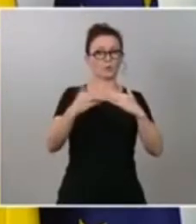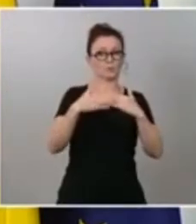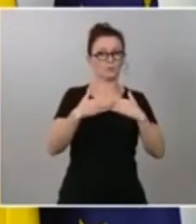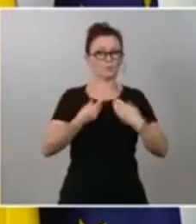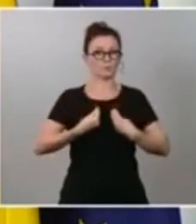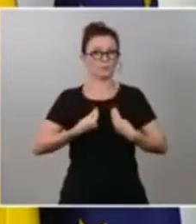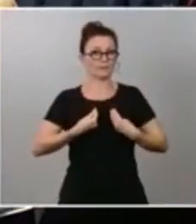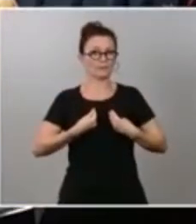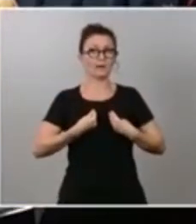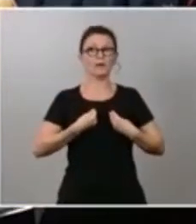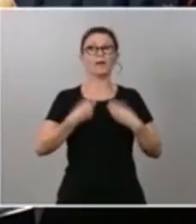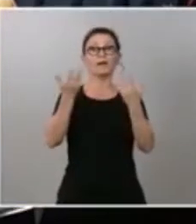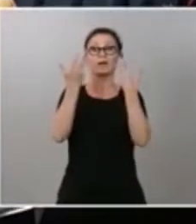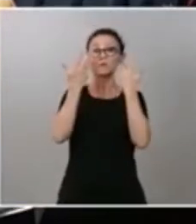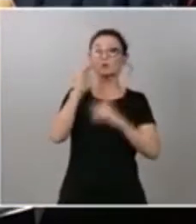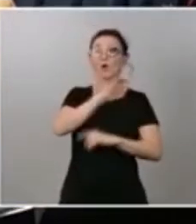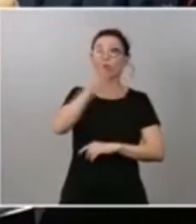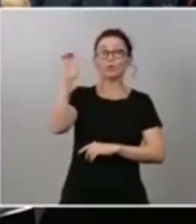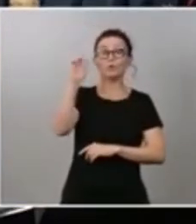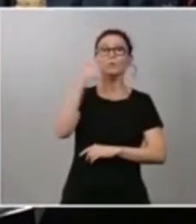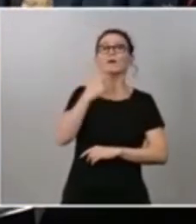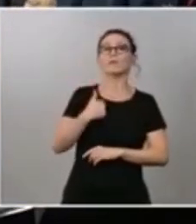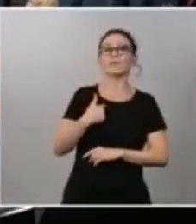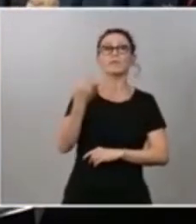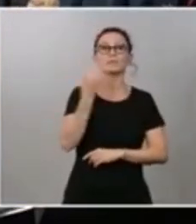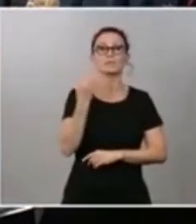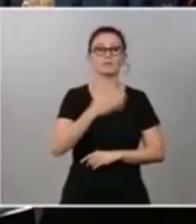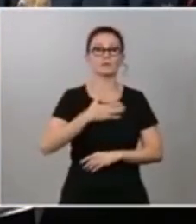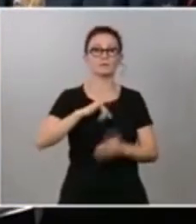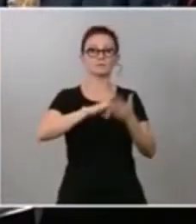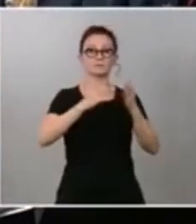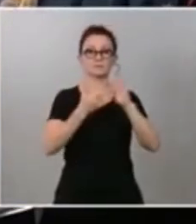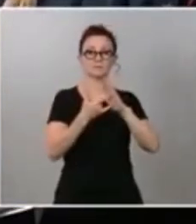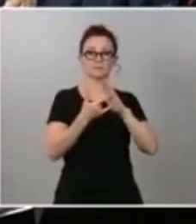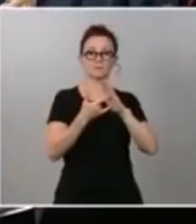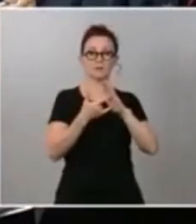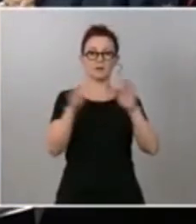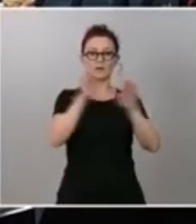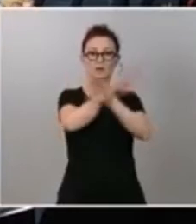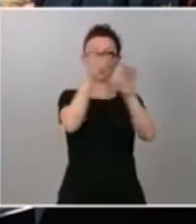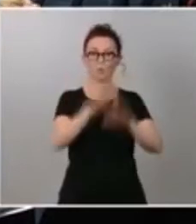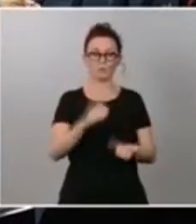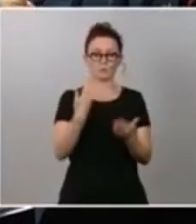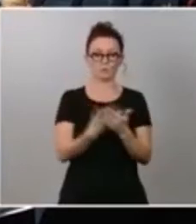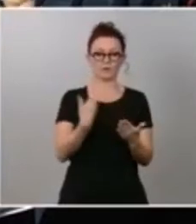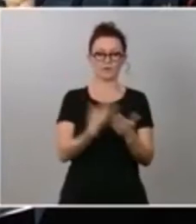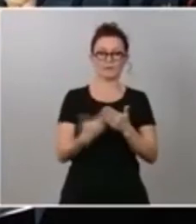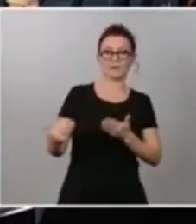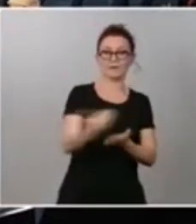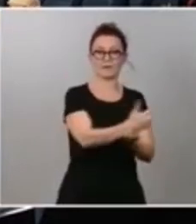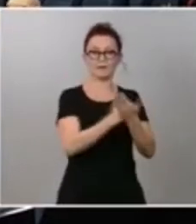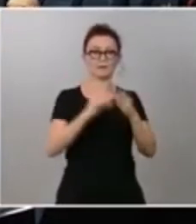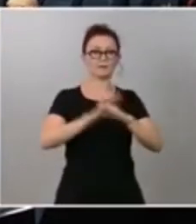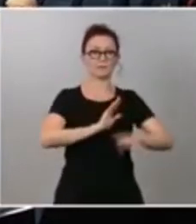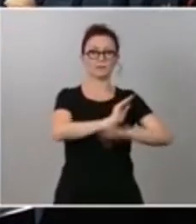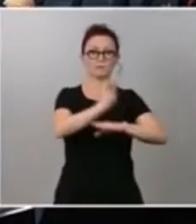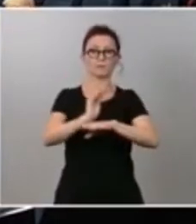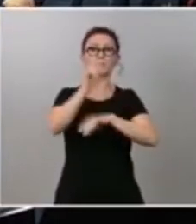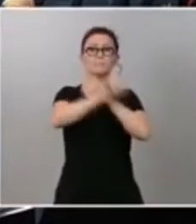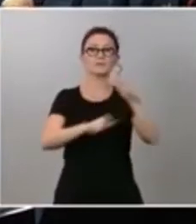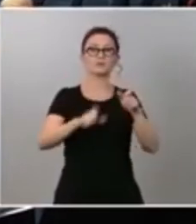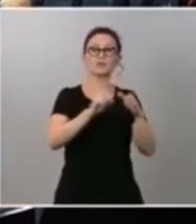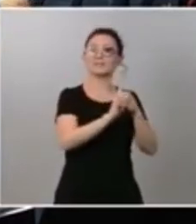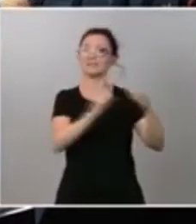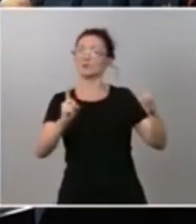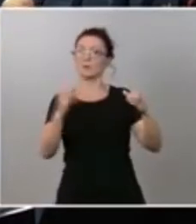que teníamos que hacer mucho más eficaz nuestro sistema último de garantía de rentas a las personas excluidas estaba en manos de las